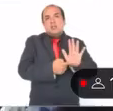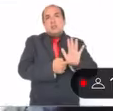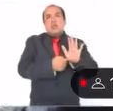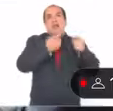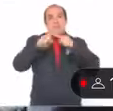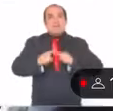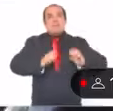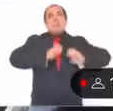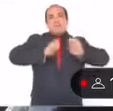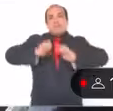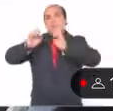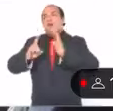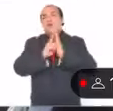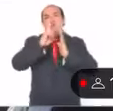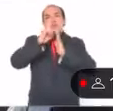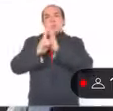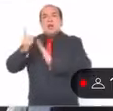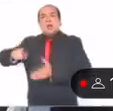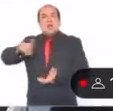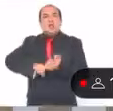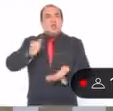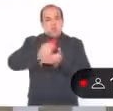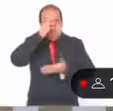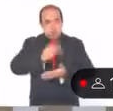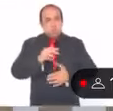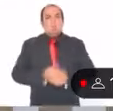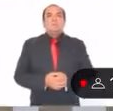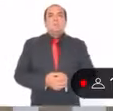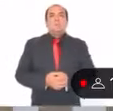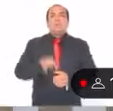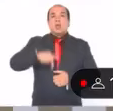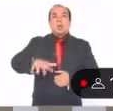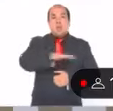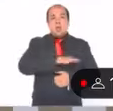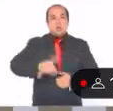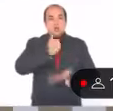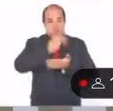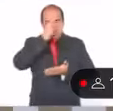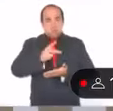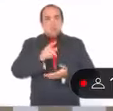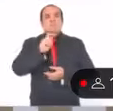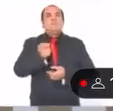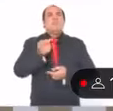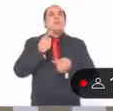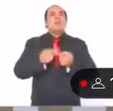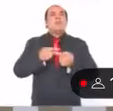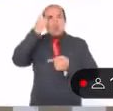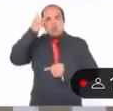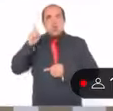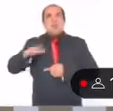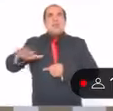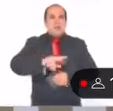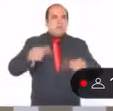habitacionales en la ciudad. La ciudad pertenece a sus habitantes. Esta es una